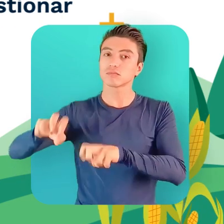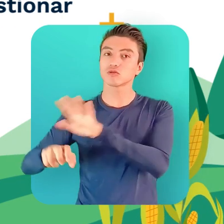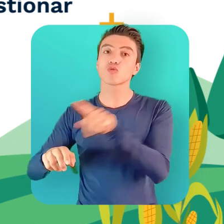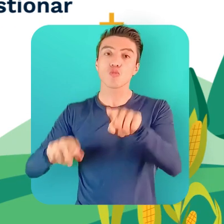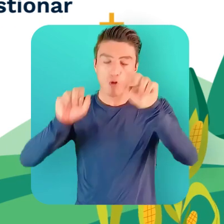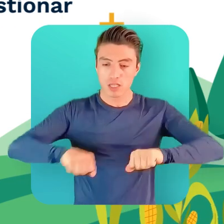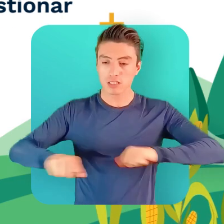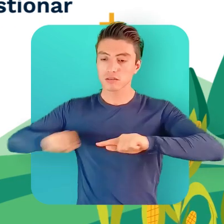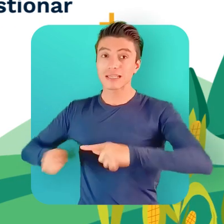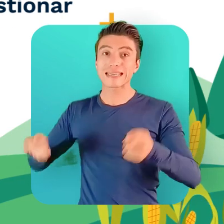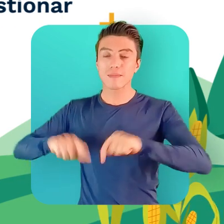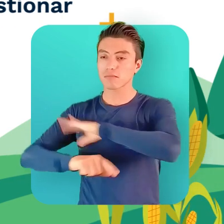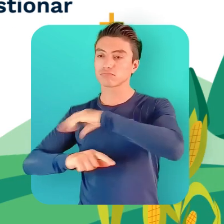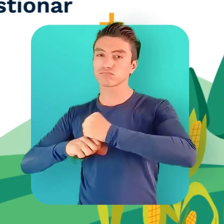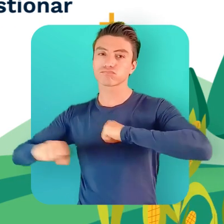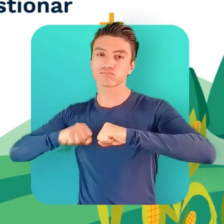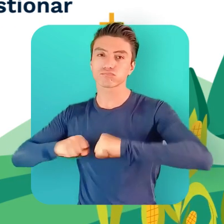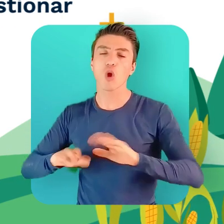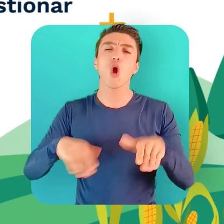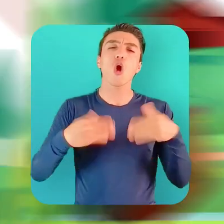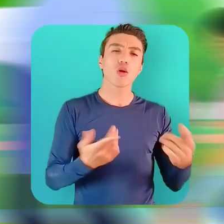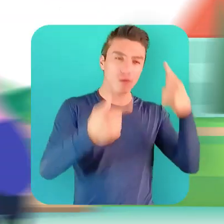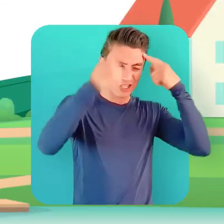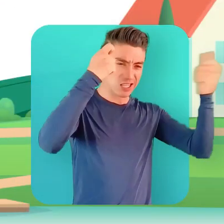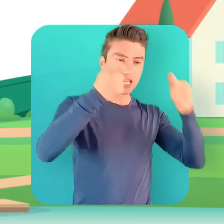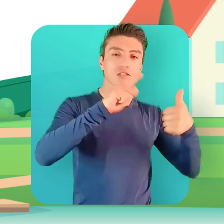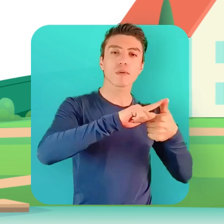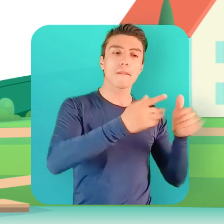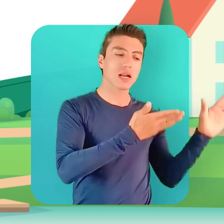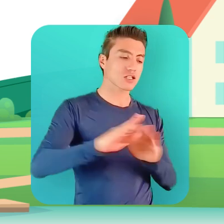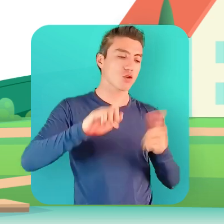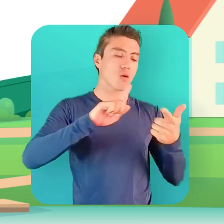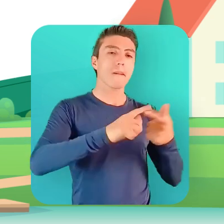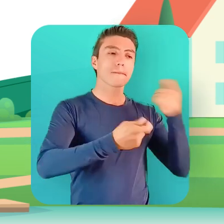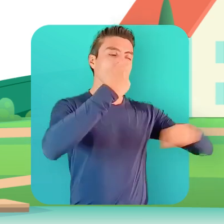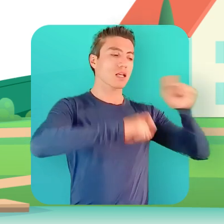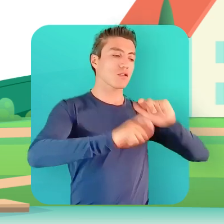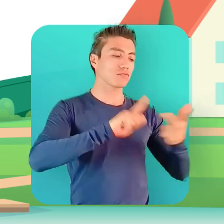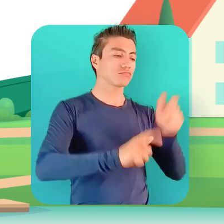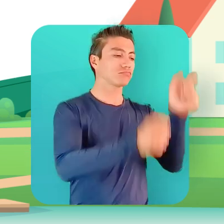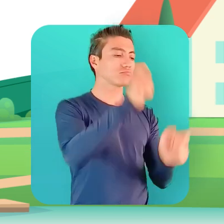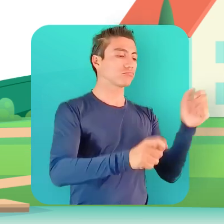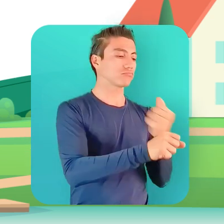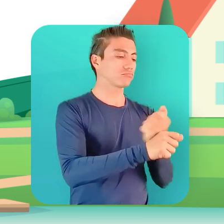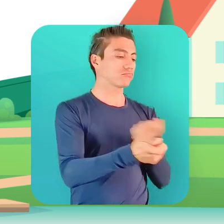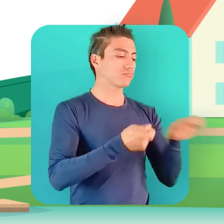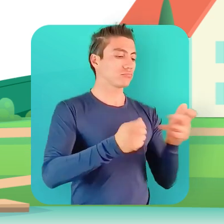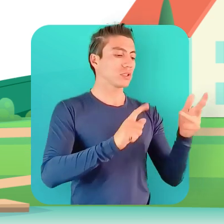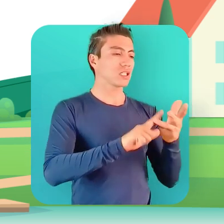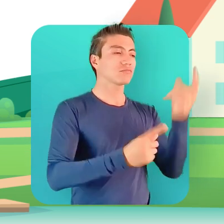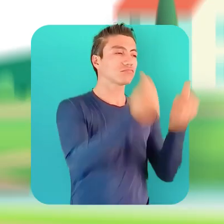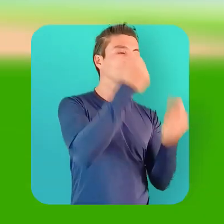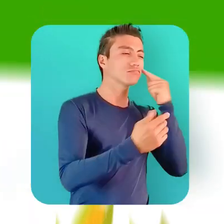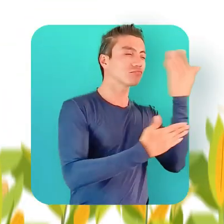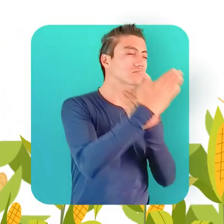productivos agrícolas y pecuarios utilizando técnicas y estrategias de planeación, mercadeo, manejo de personal y análisis